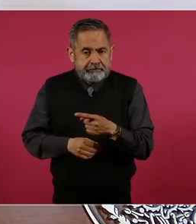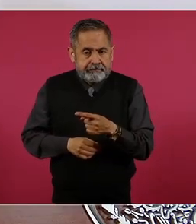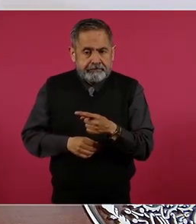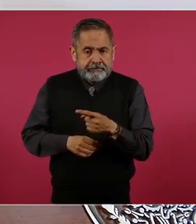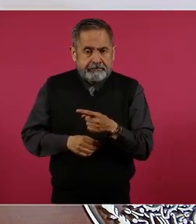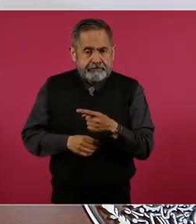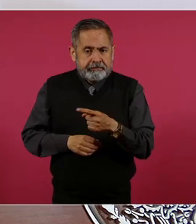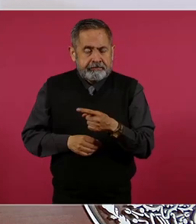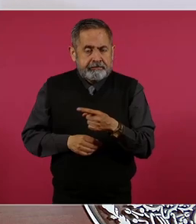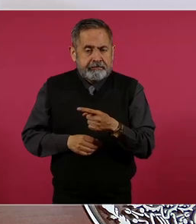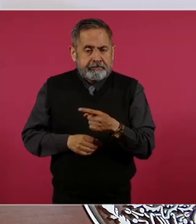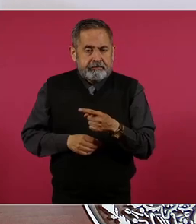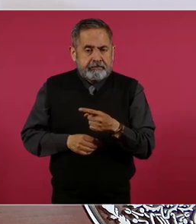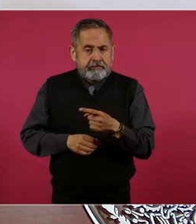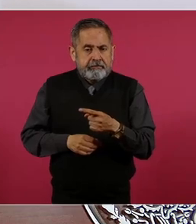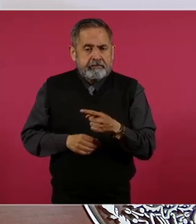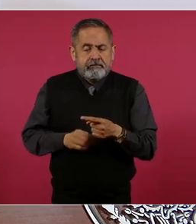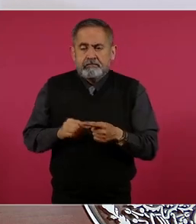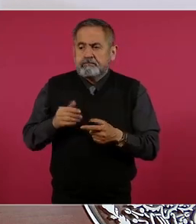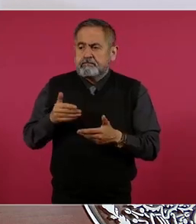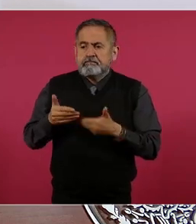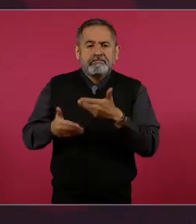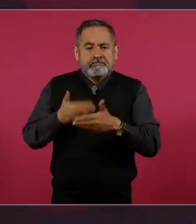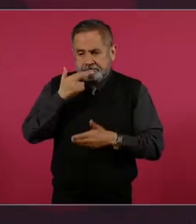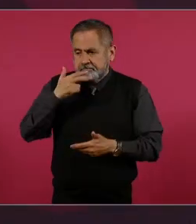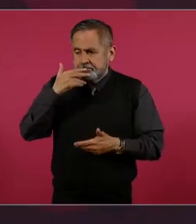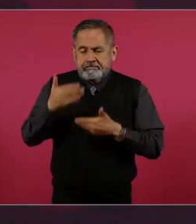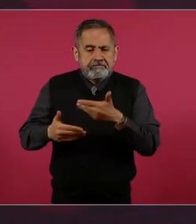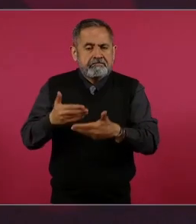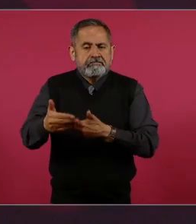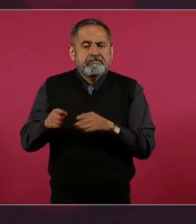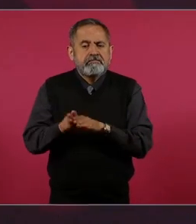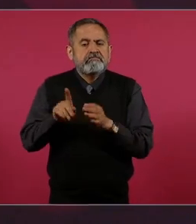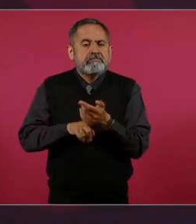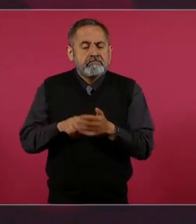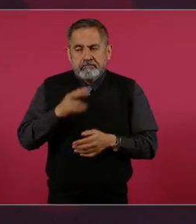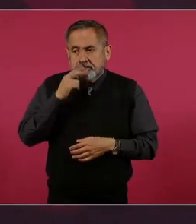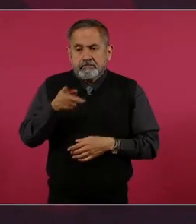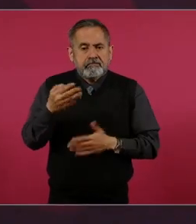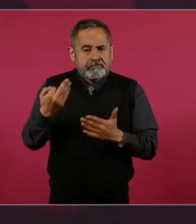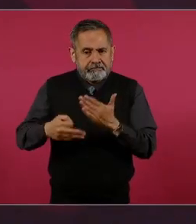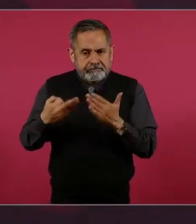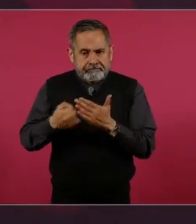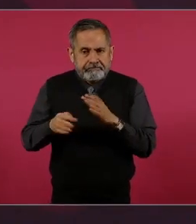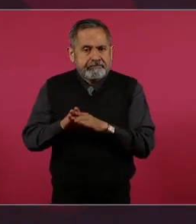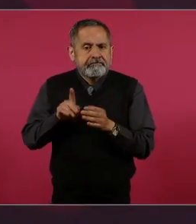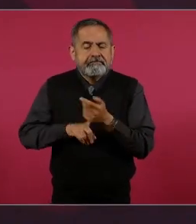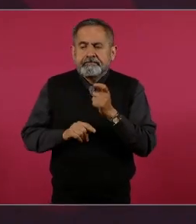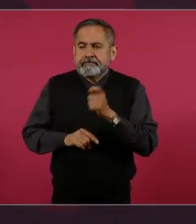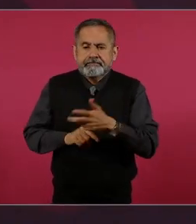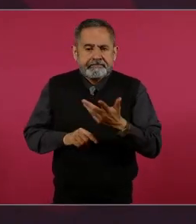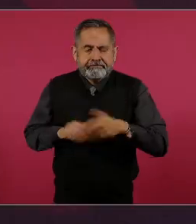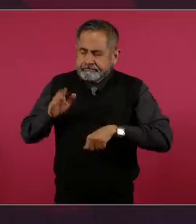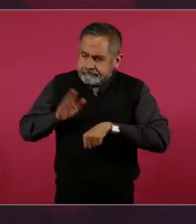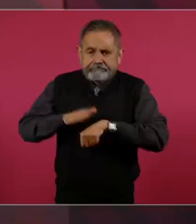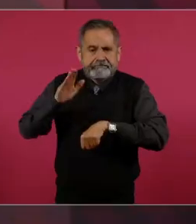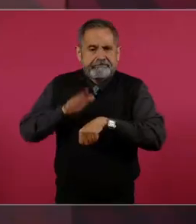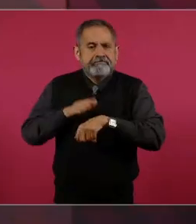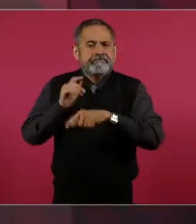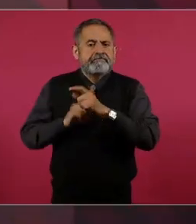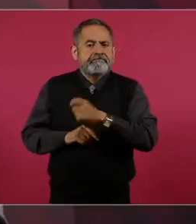Luego ya se avanzó, pero hace falta más